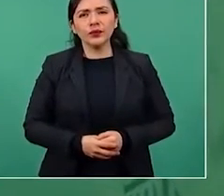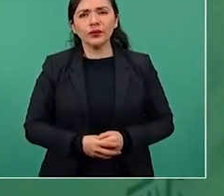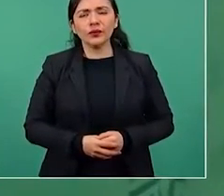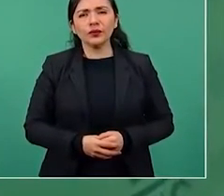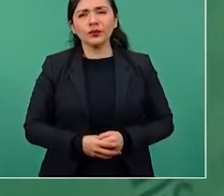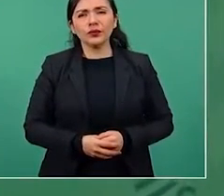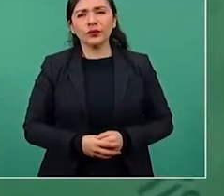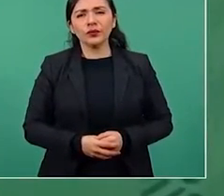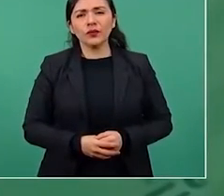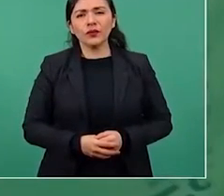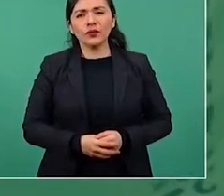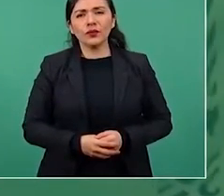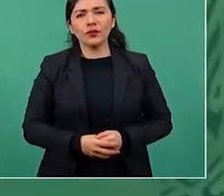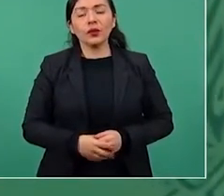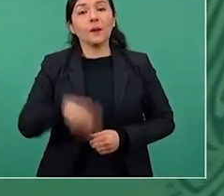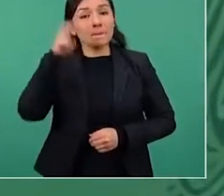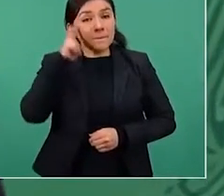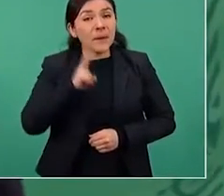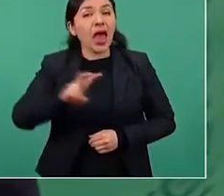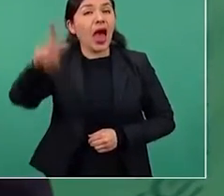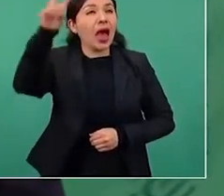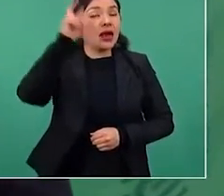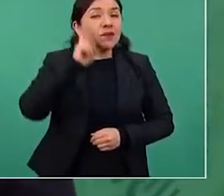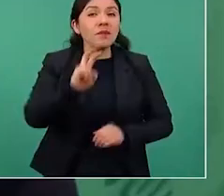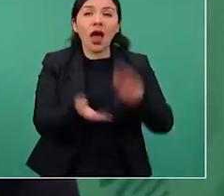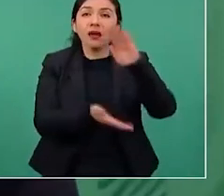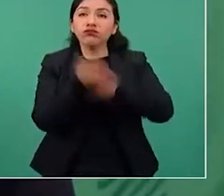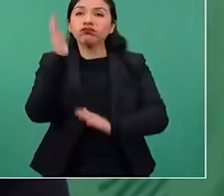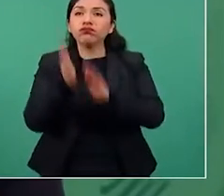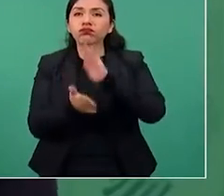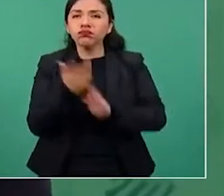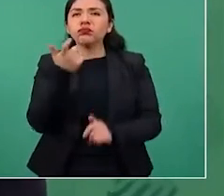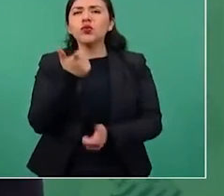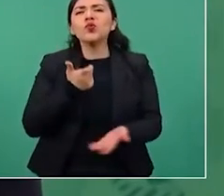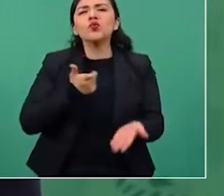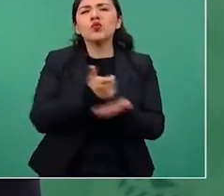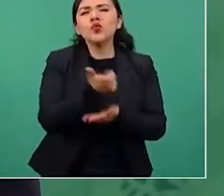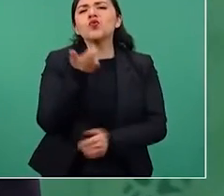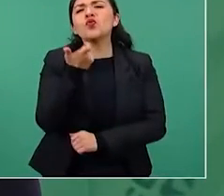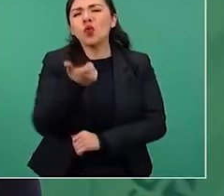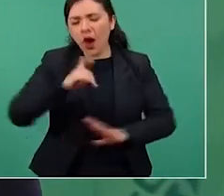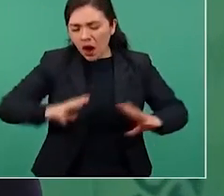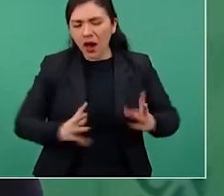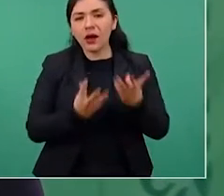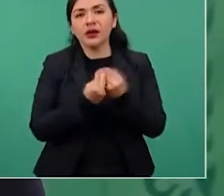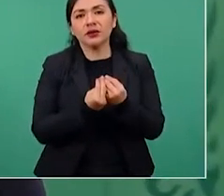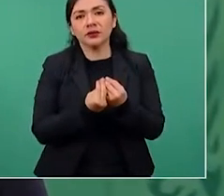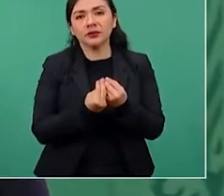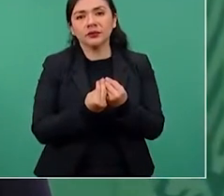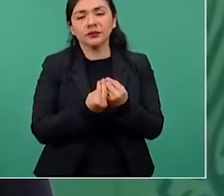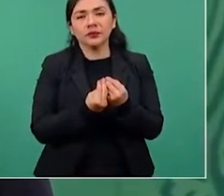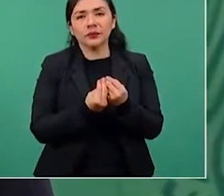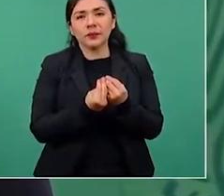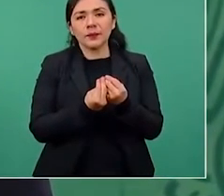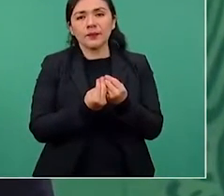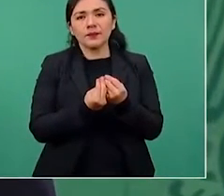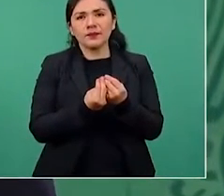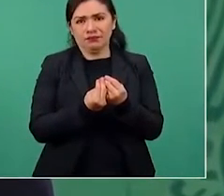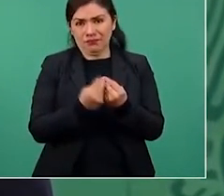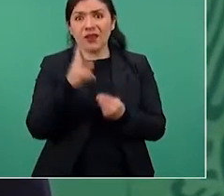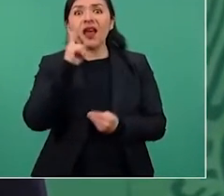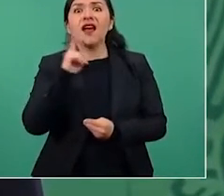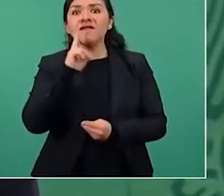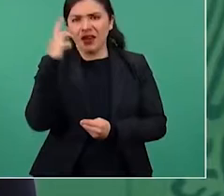¿En viajes? una